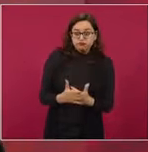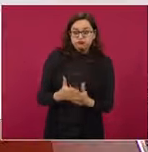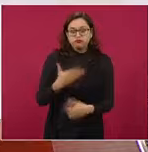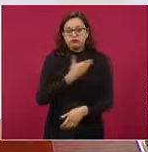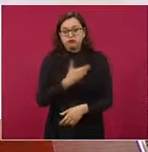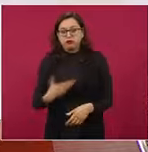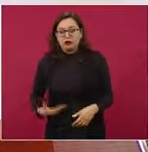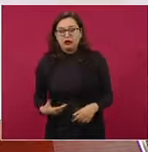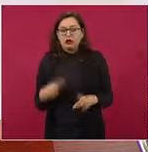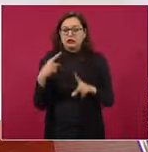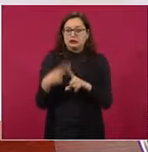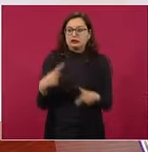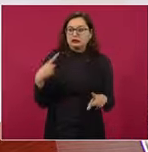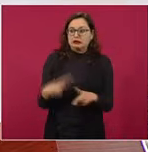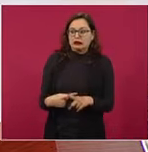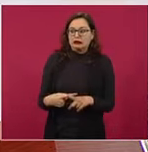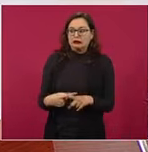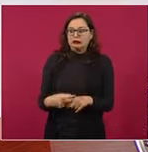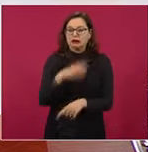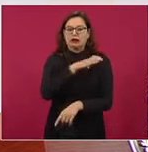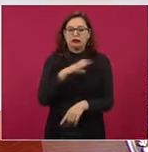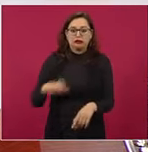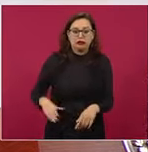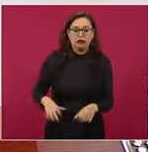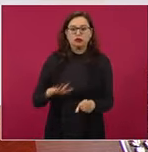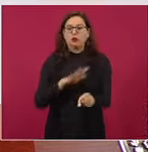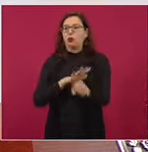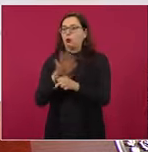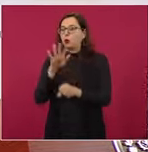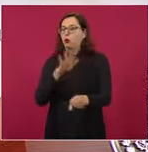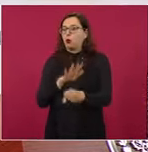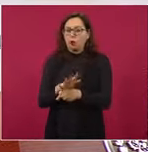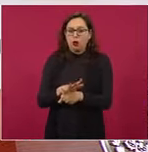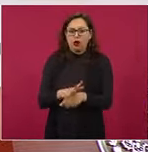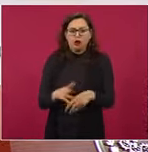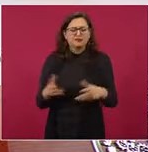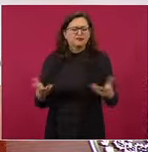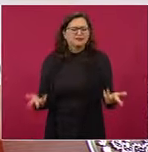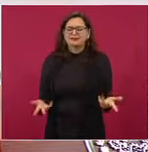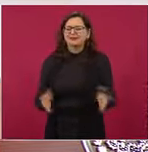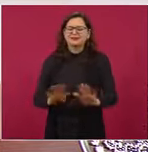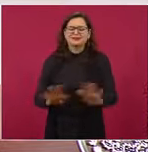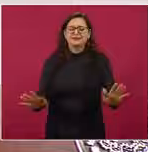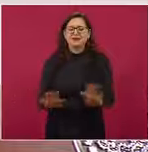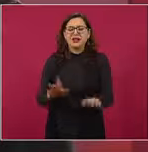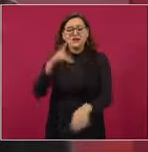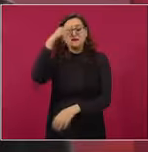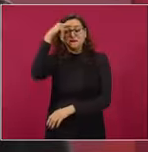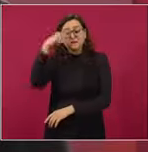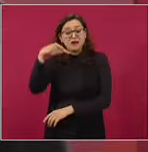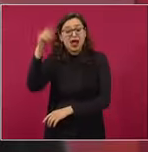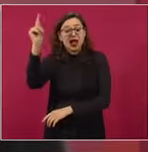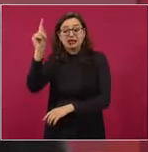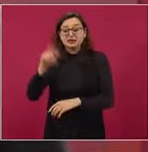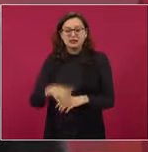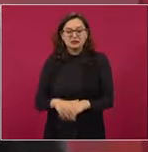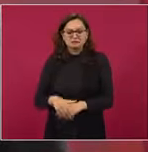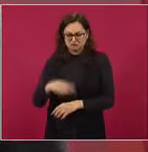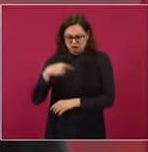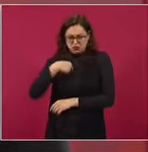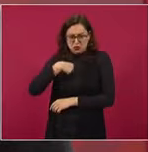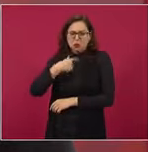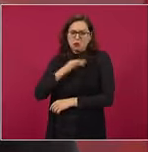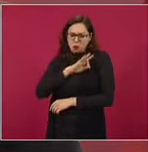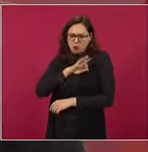es muy sencillo, para no equivocarse, lo mejor es preguntarle al